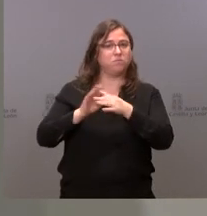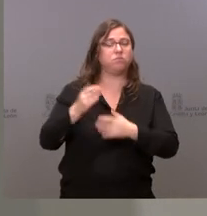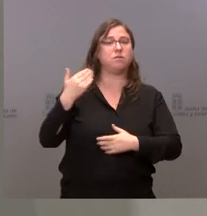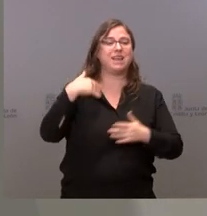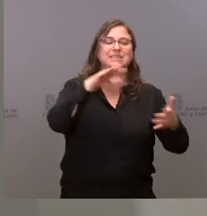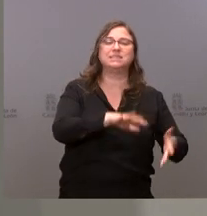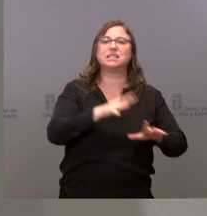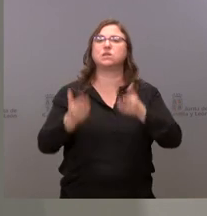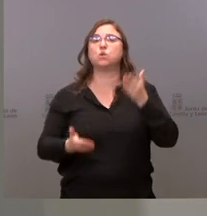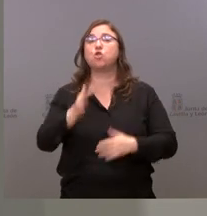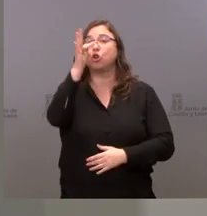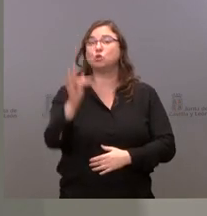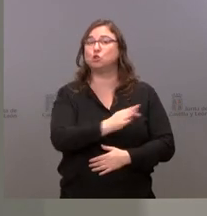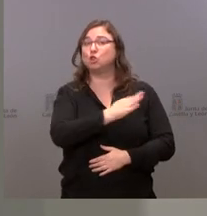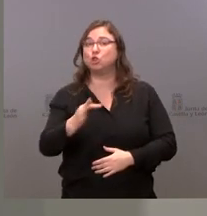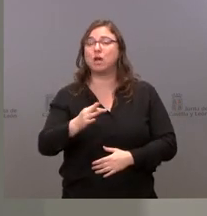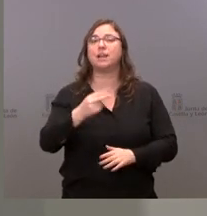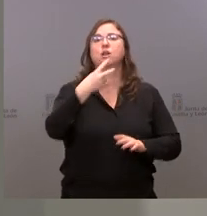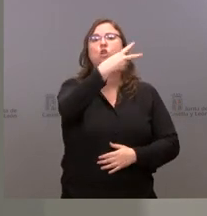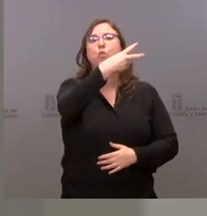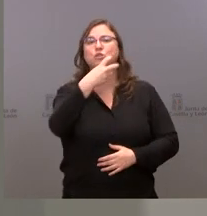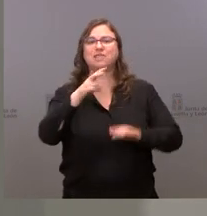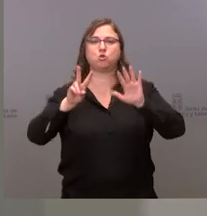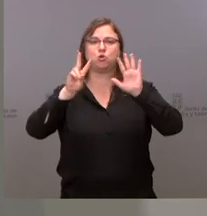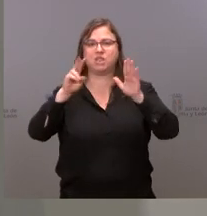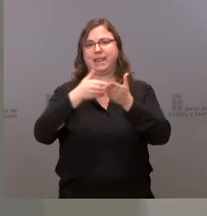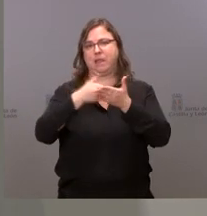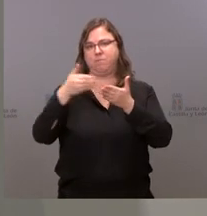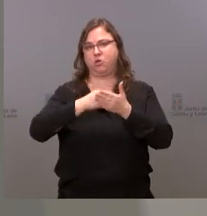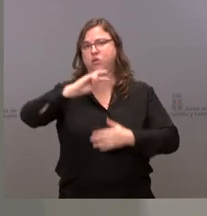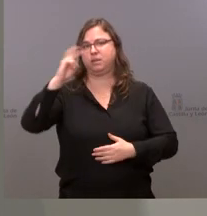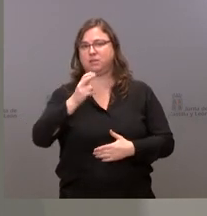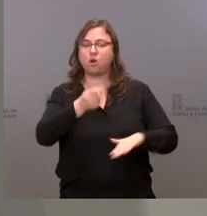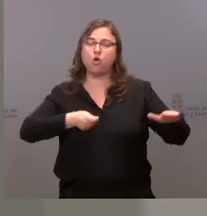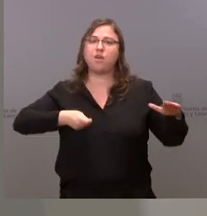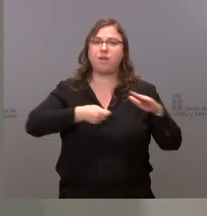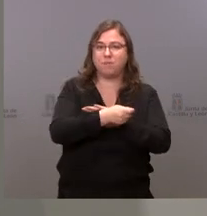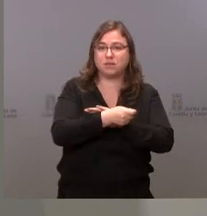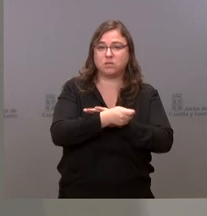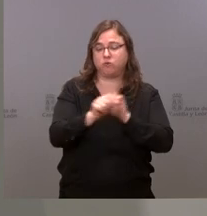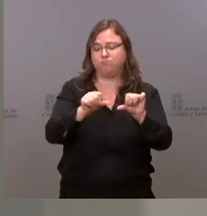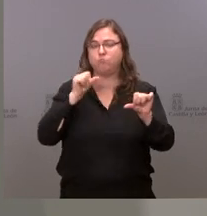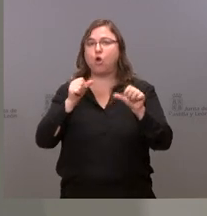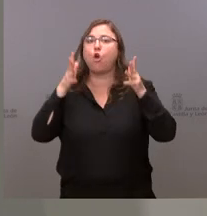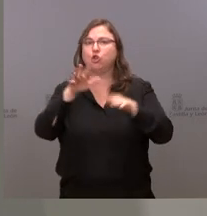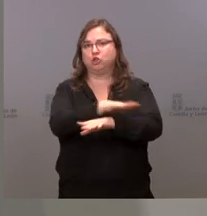transición justa, estamos hablando de 207 millones de euros de inversión en estos consejos de gobierno.